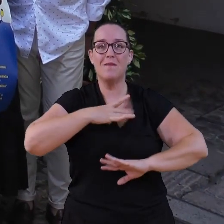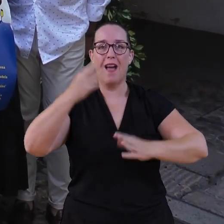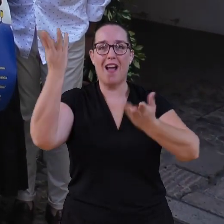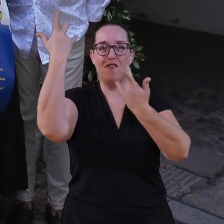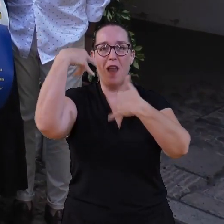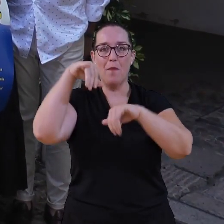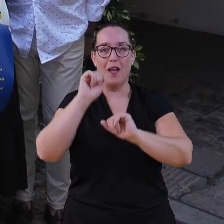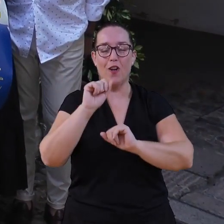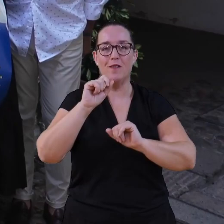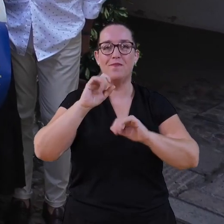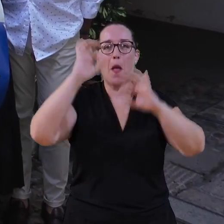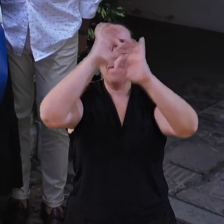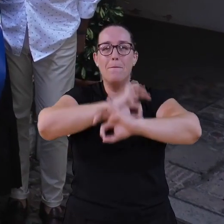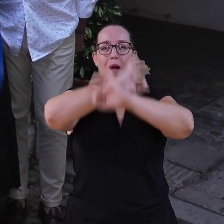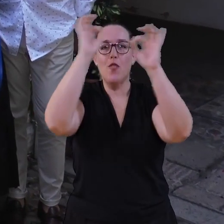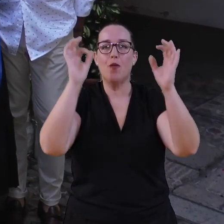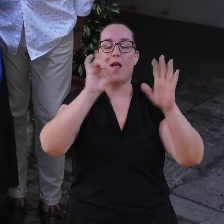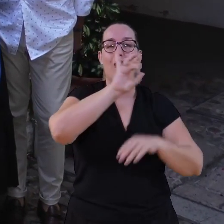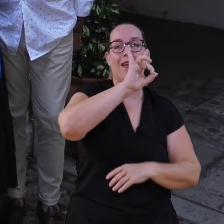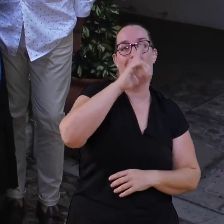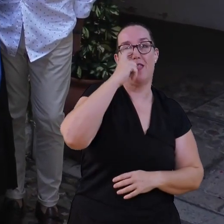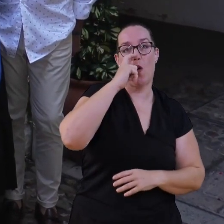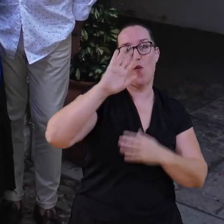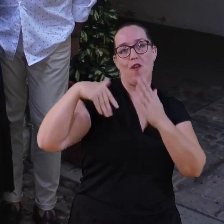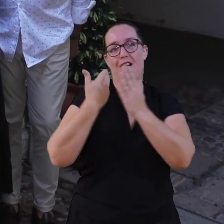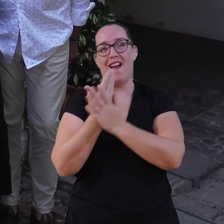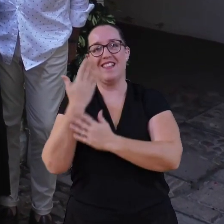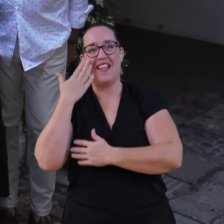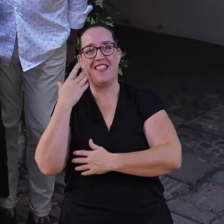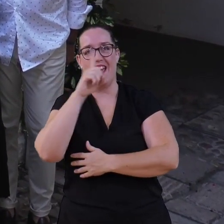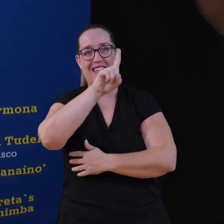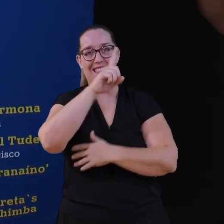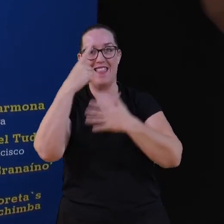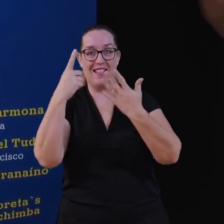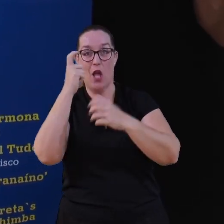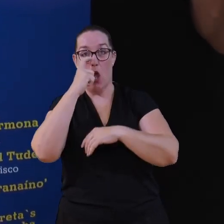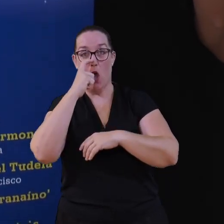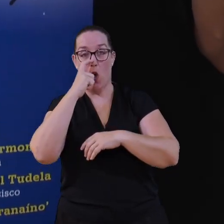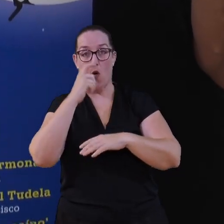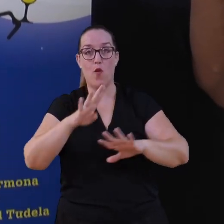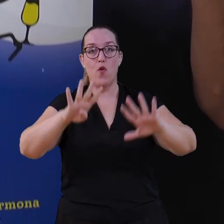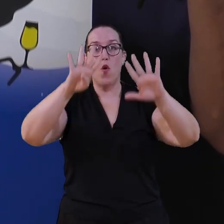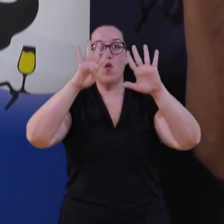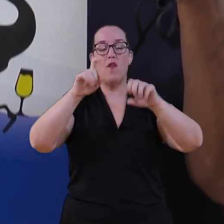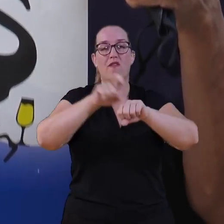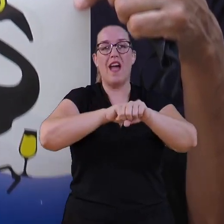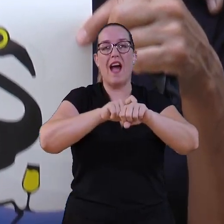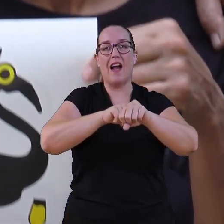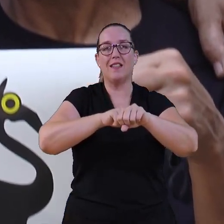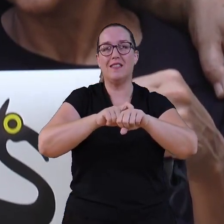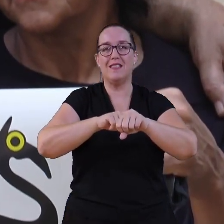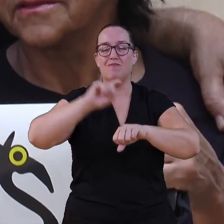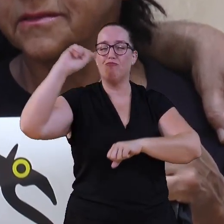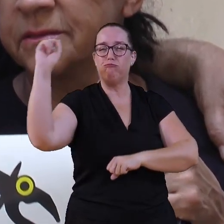traerá a Córdoba en la madrugada del sábado 15 de junio al domingo 16 a nueve reconocidos artistas de palos y estilos diferentes,